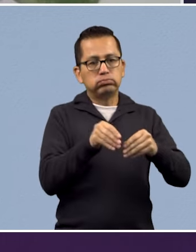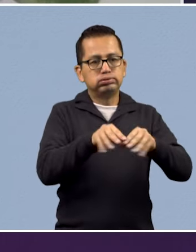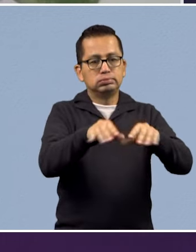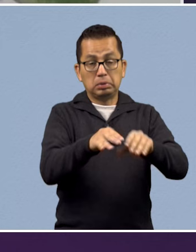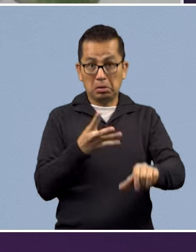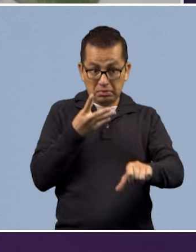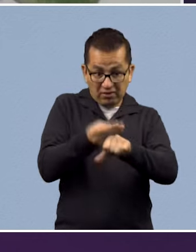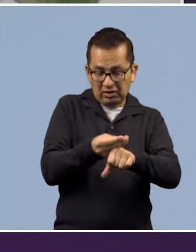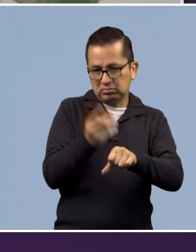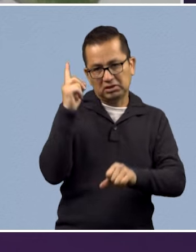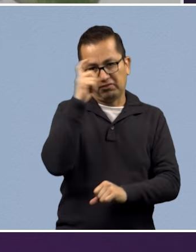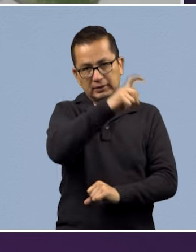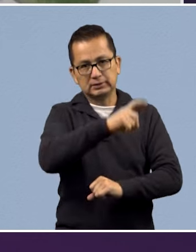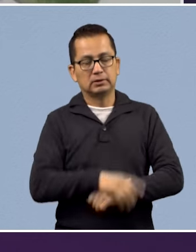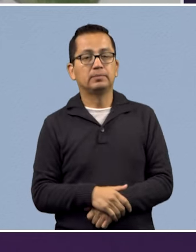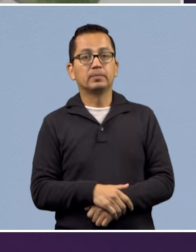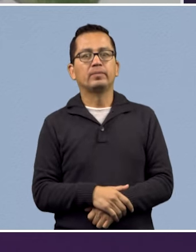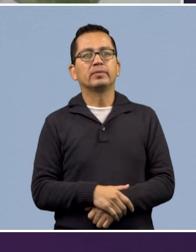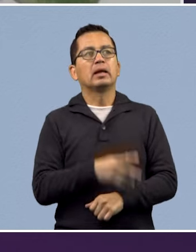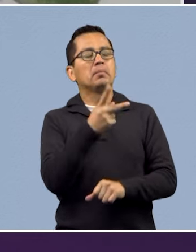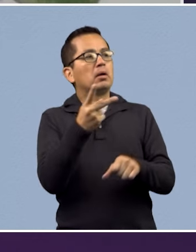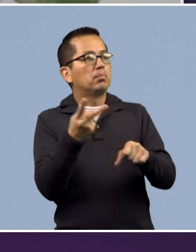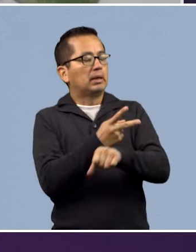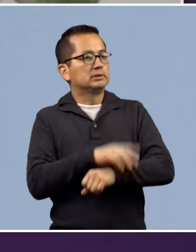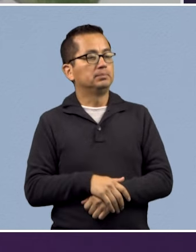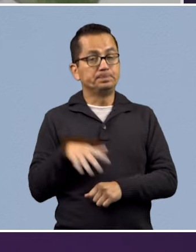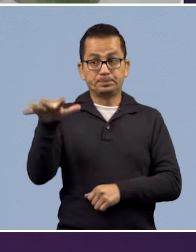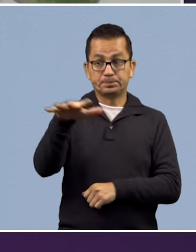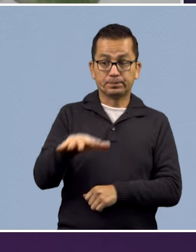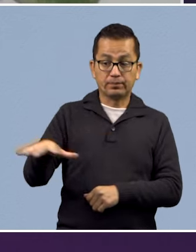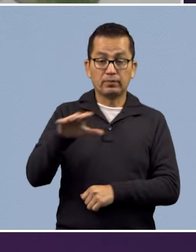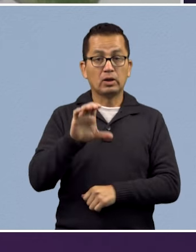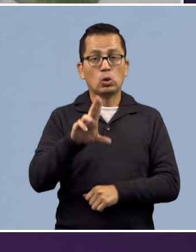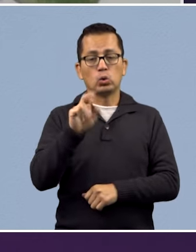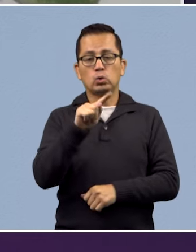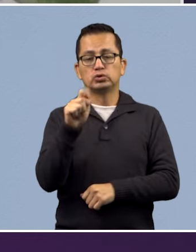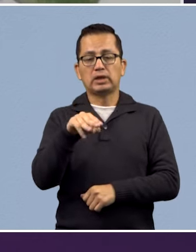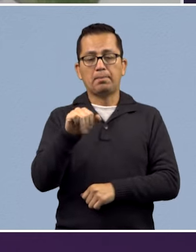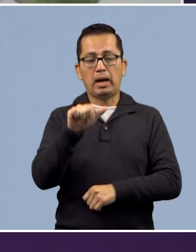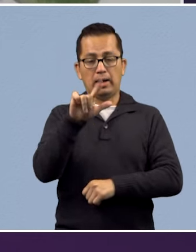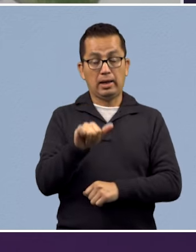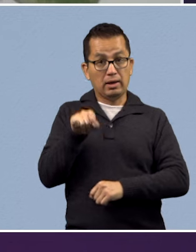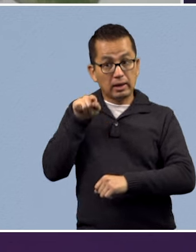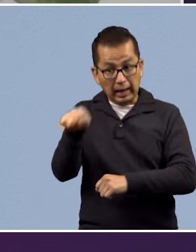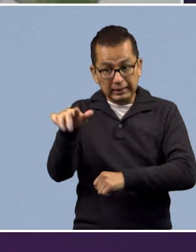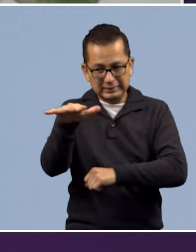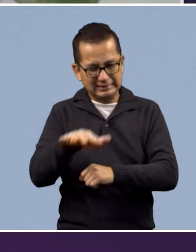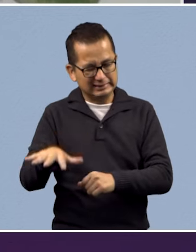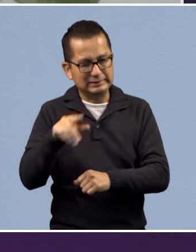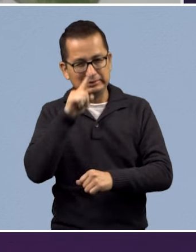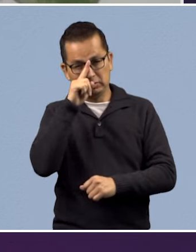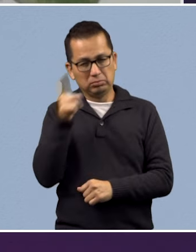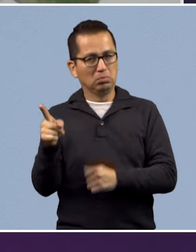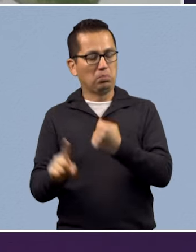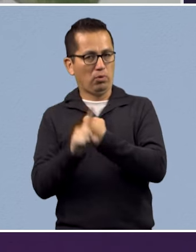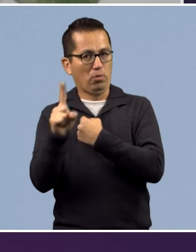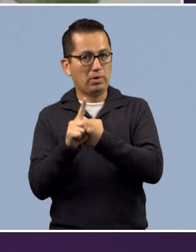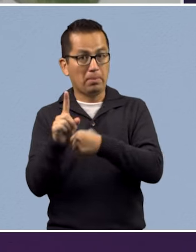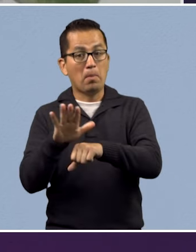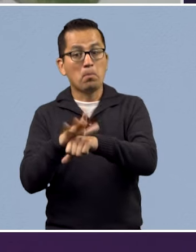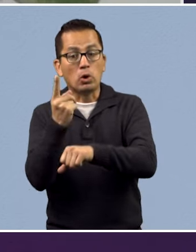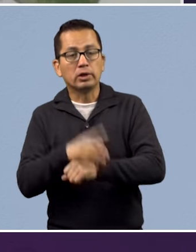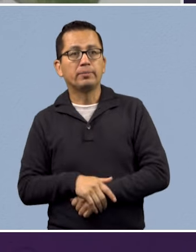Entonces, bueno, en cuanto al origen, pues es el sistema, me refiero al sistema Kutzamala, porque el sistema Kutzamala,